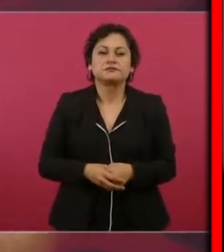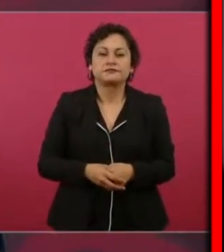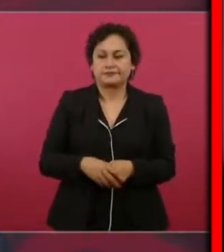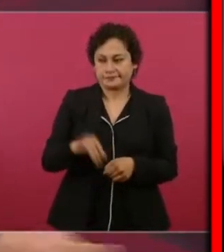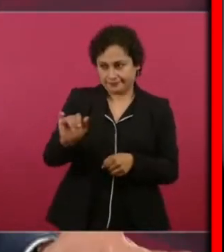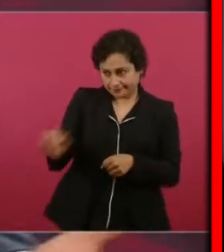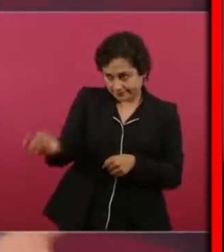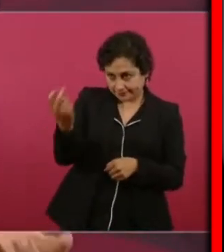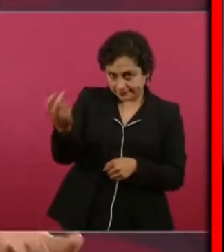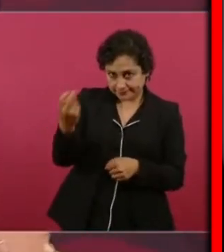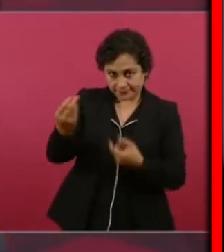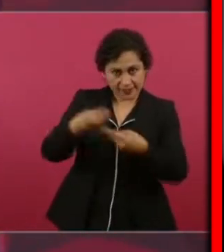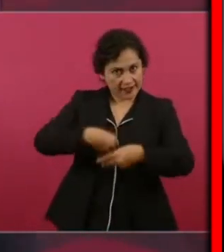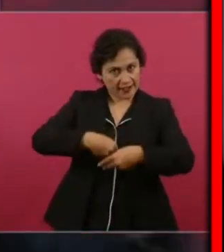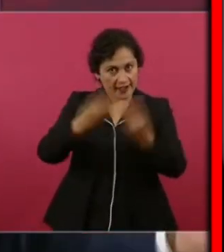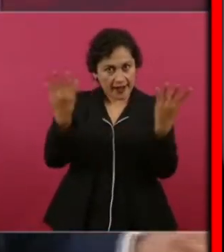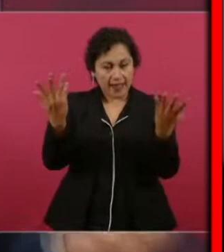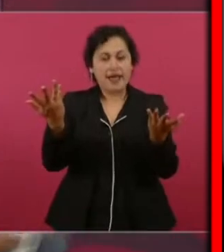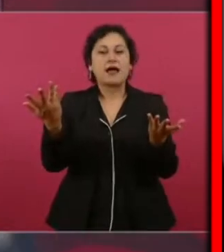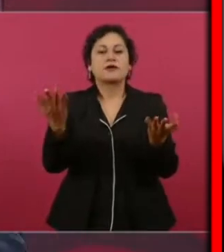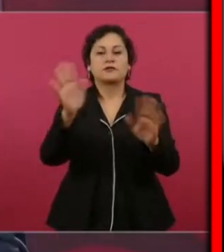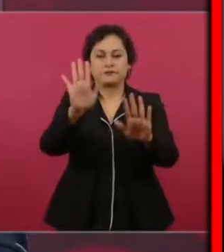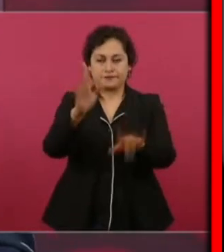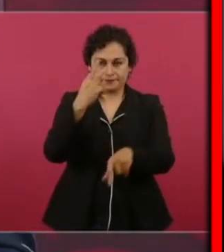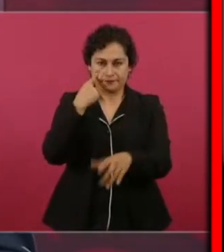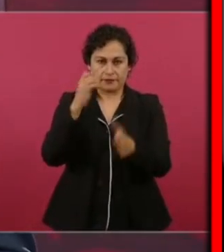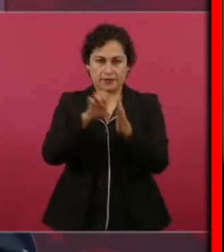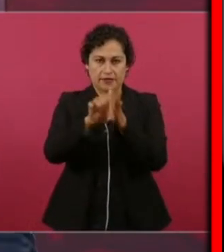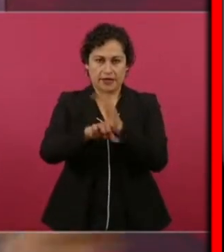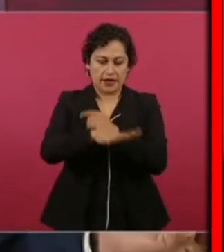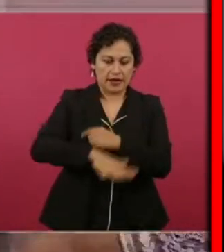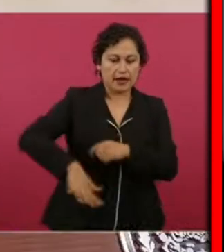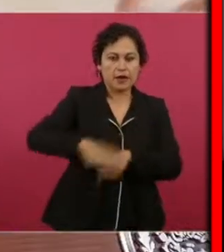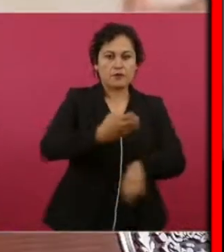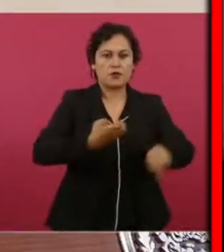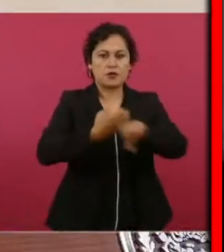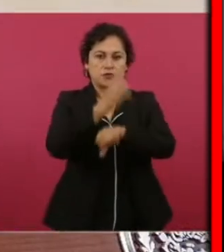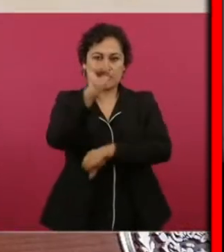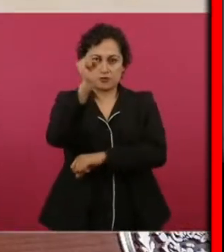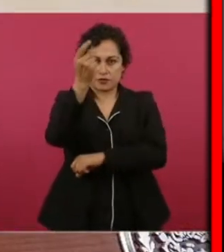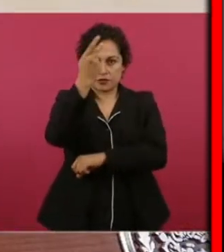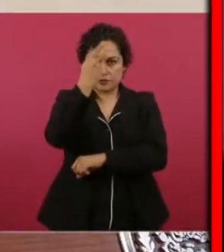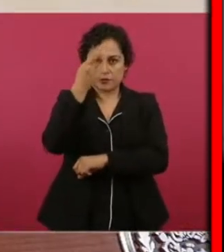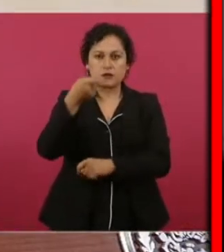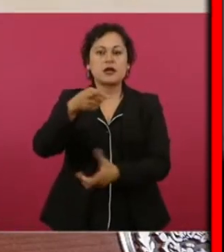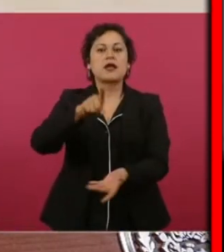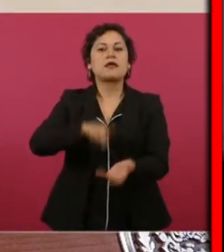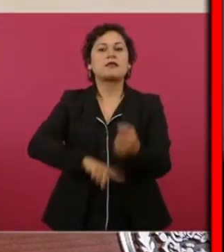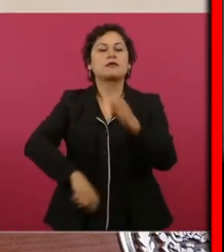claro, es que el caso de San Luis Potosí, por ejemplo, la concesión de agua